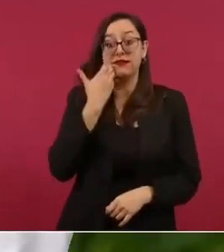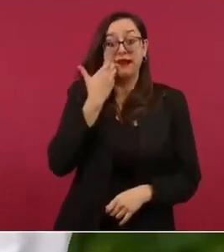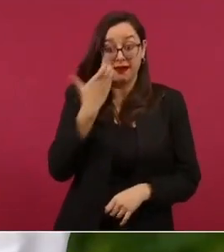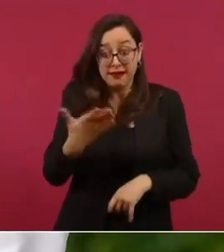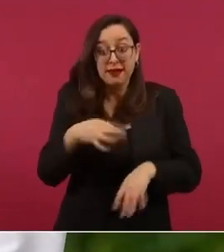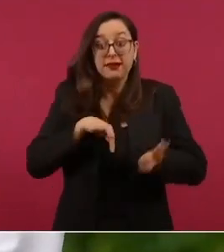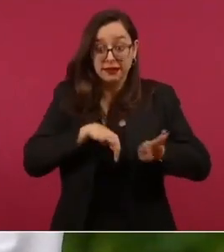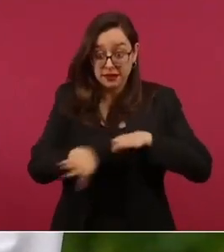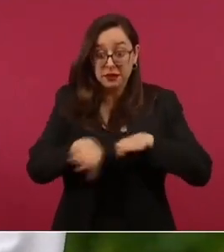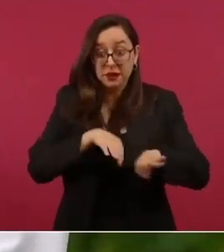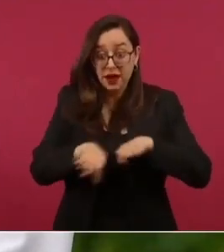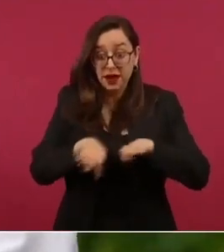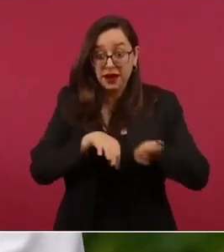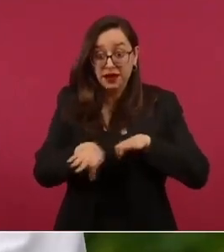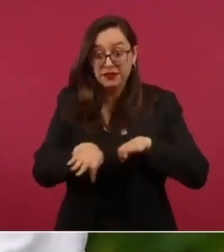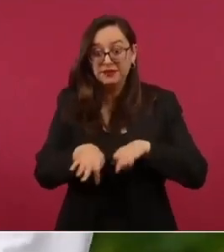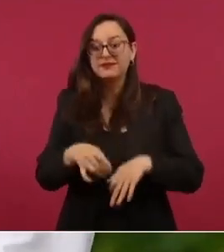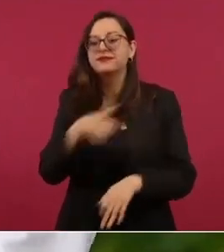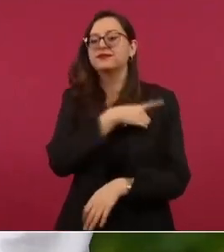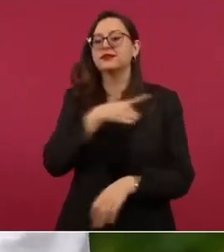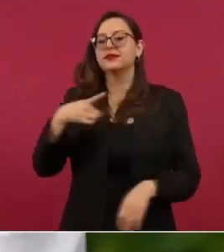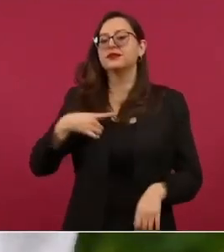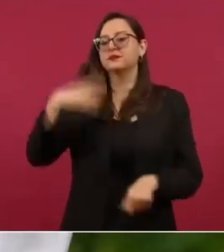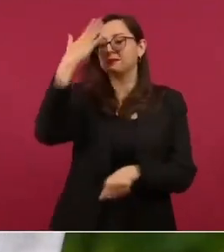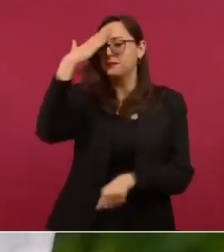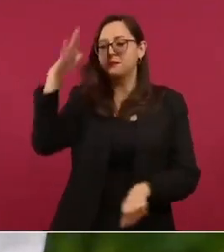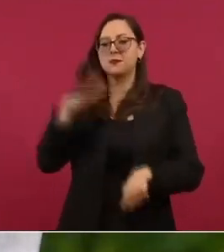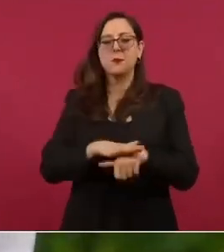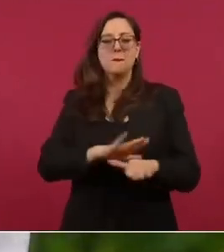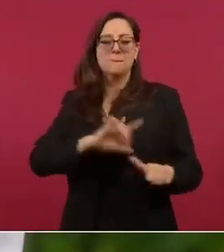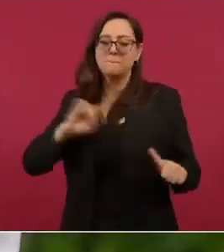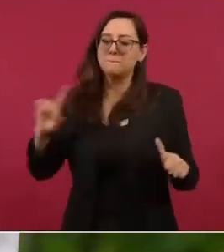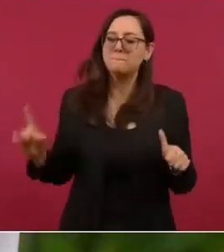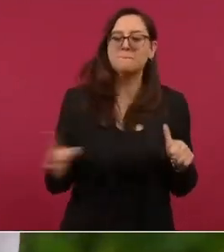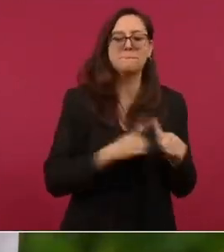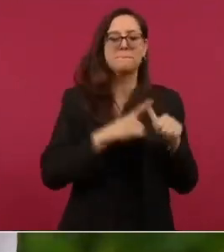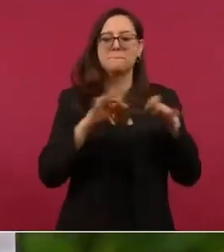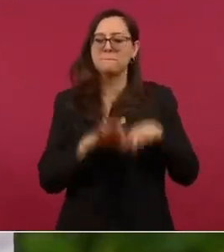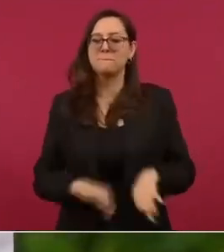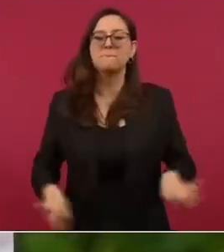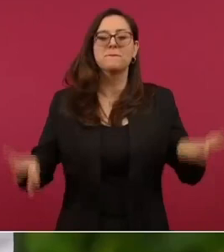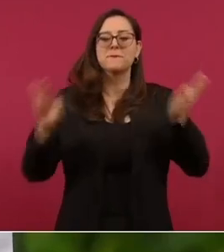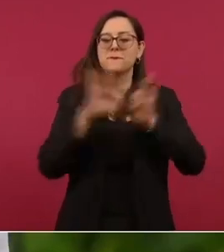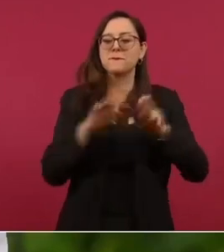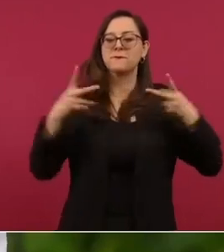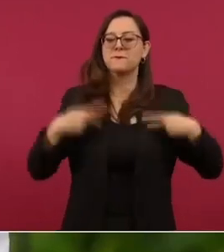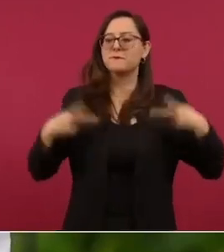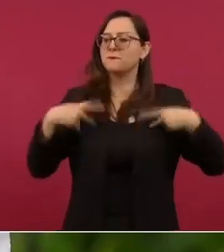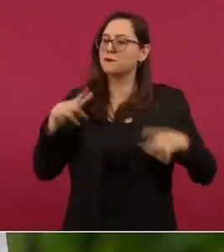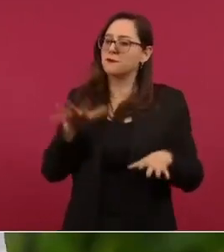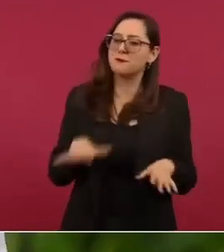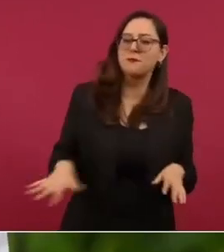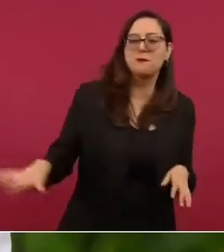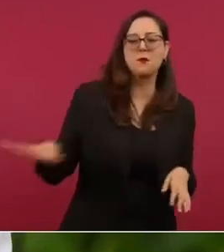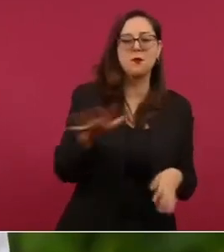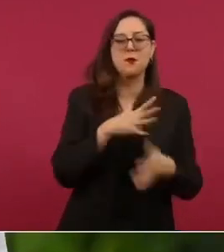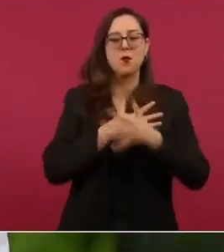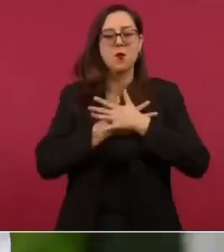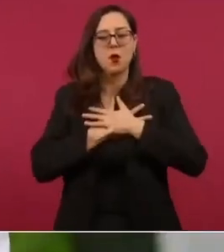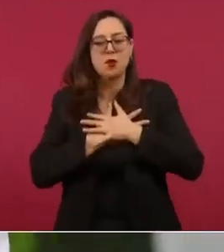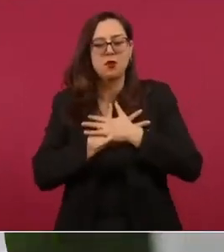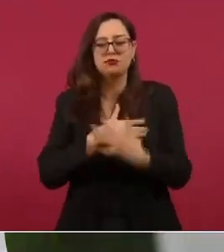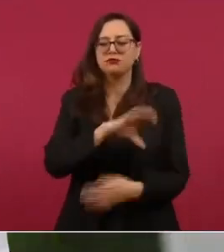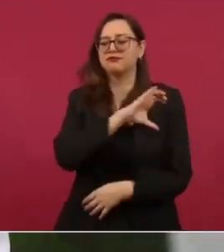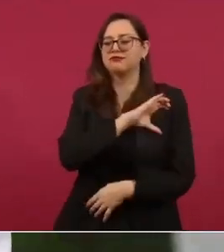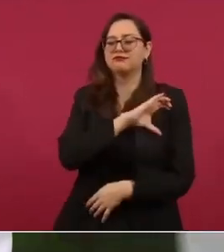no olviden que lo principal es tenerle amor al pueblo querer